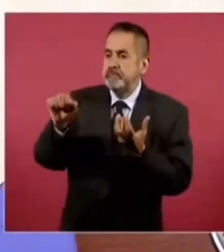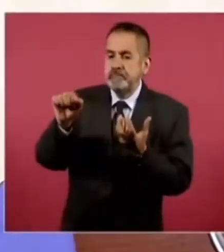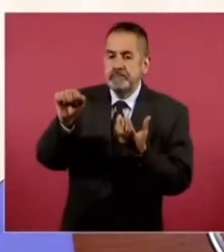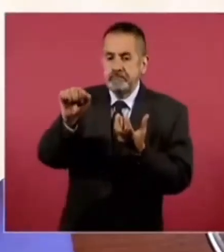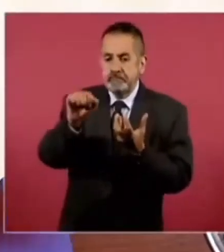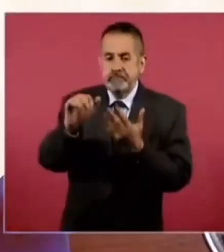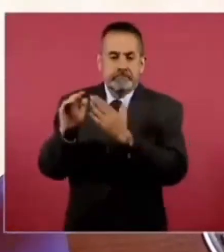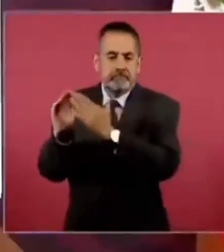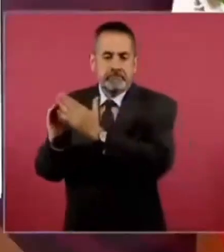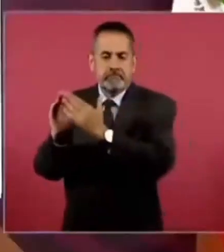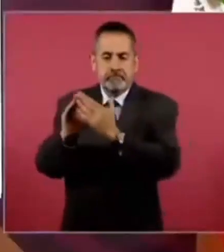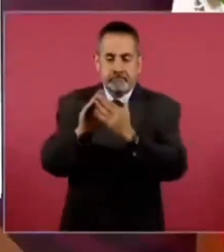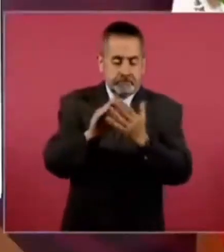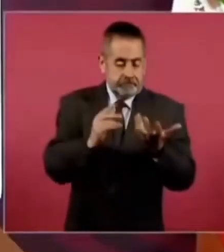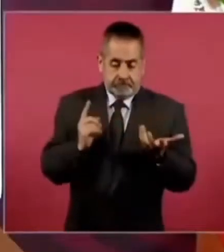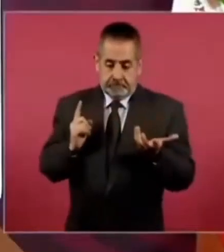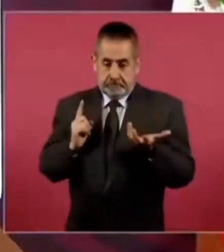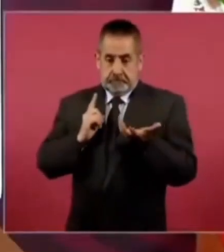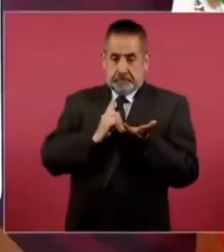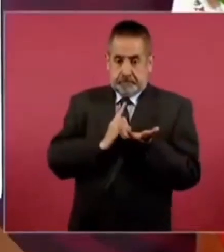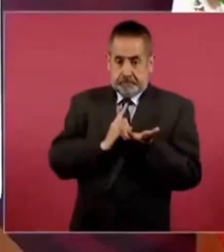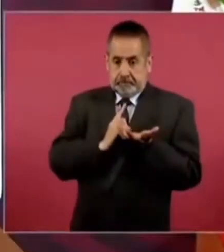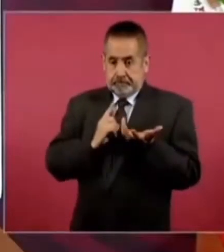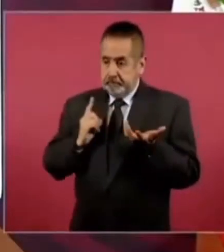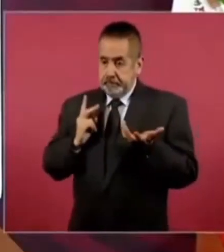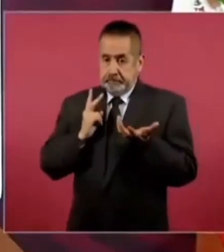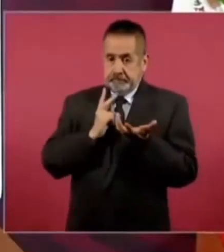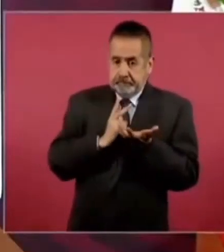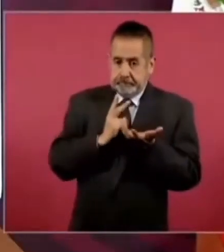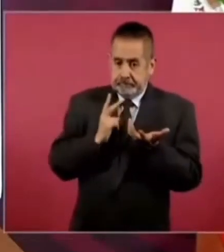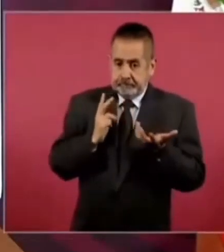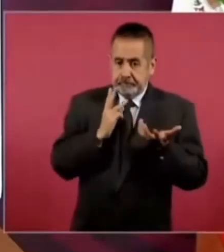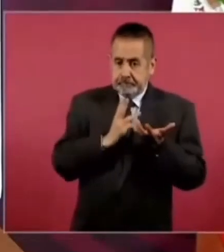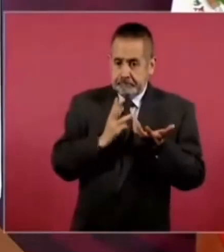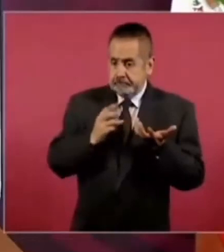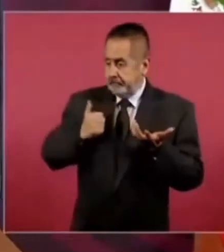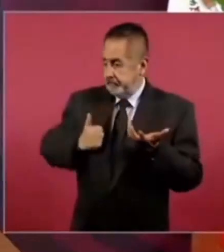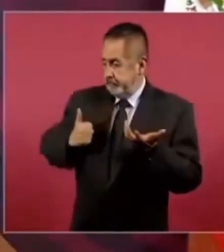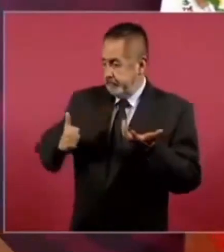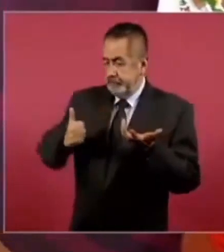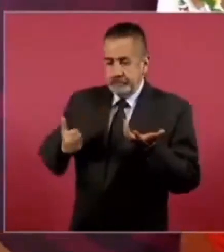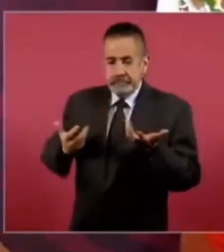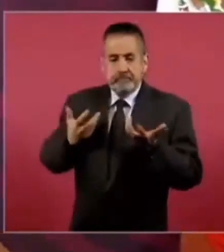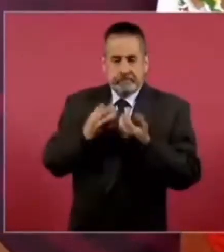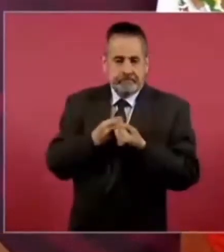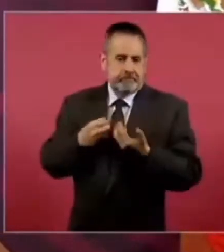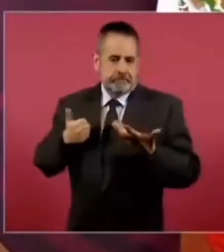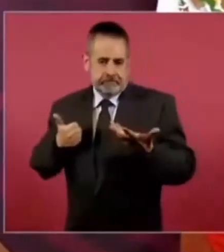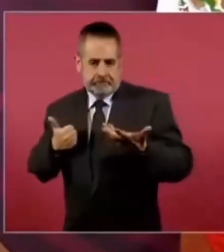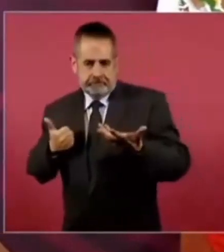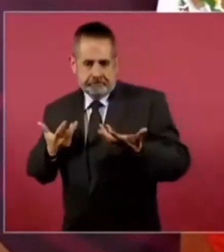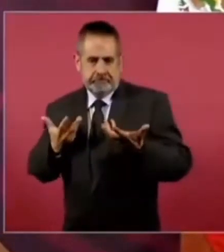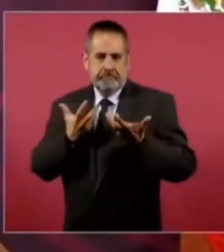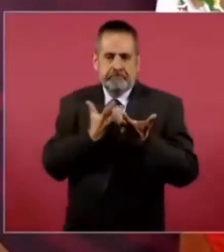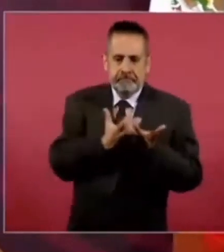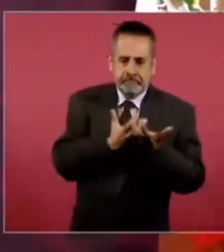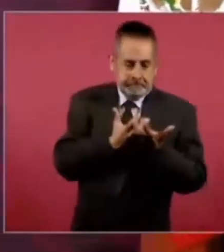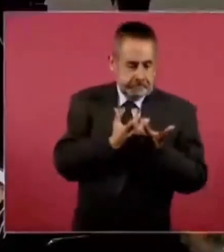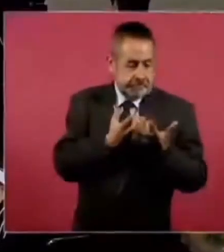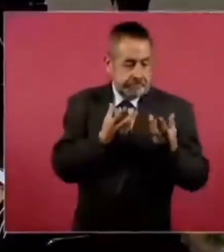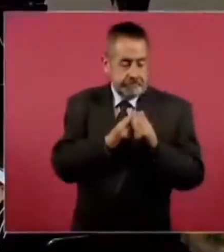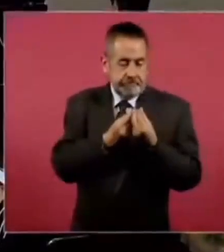un representante de cada dirigente. Pero hay algo también muy importante.